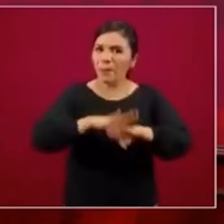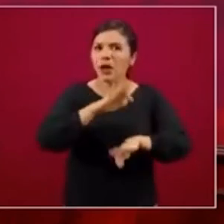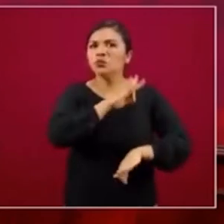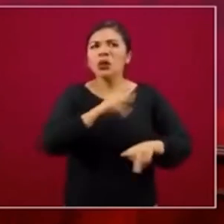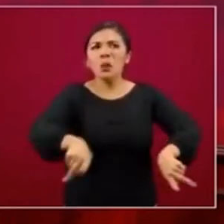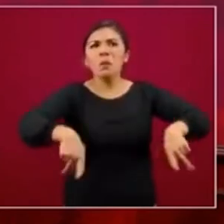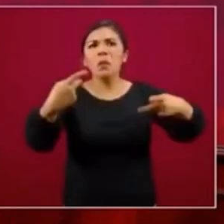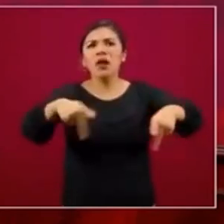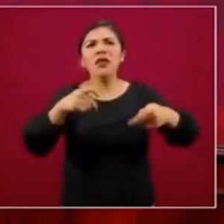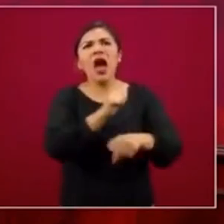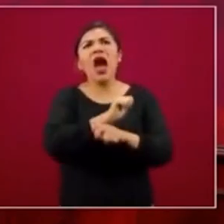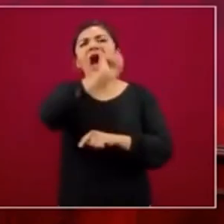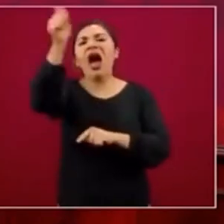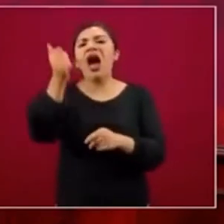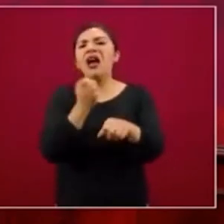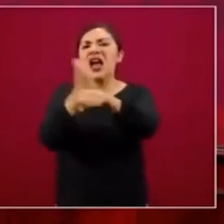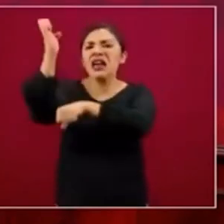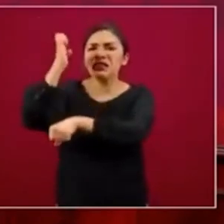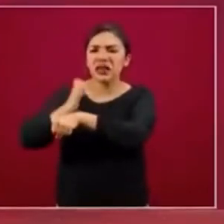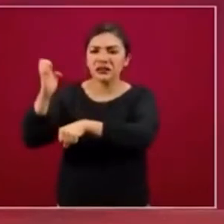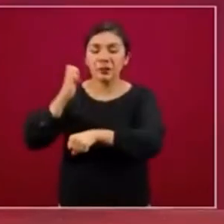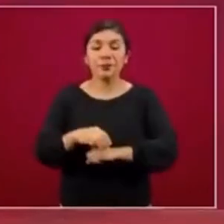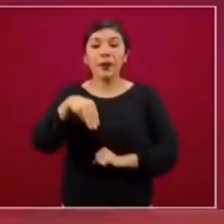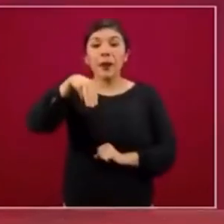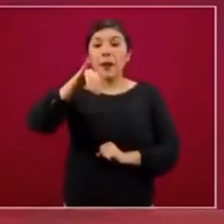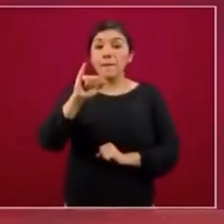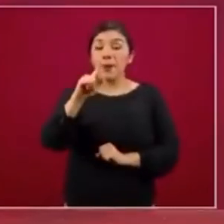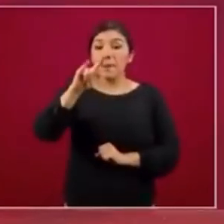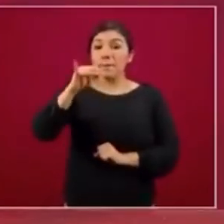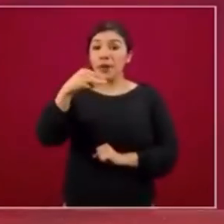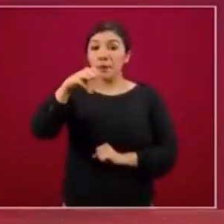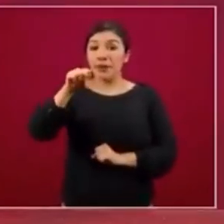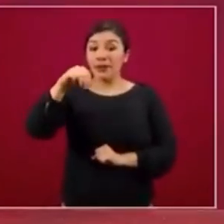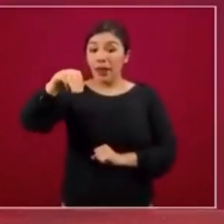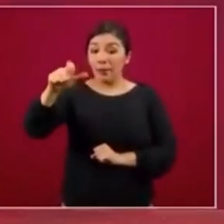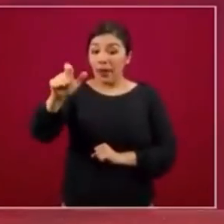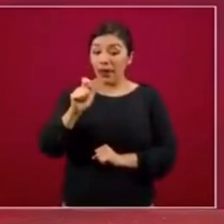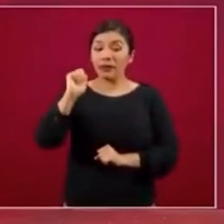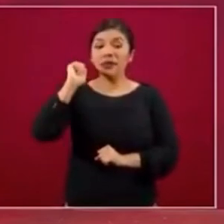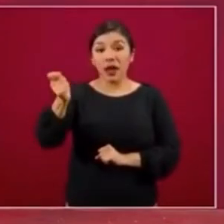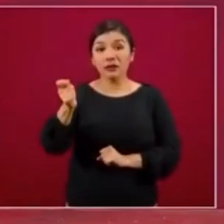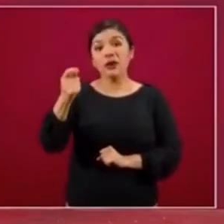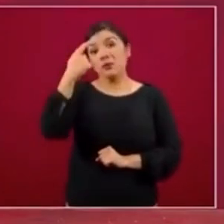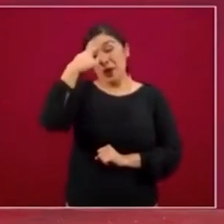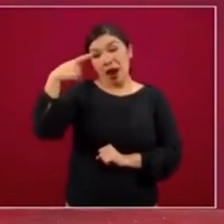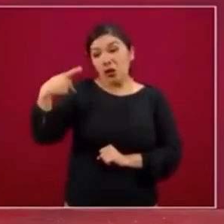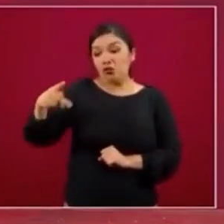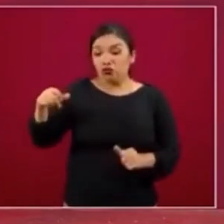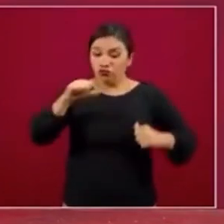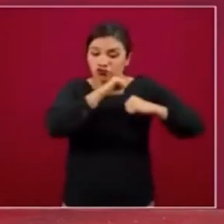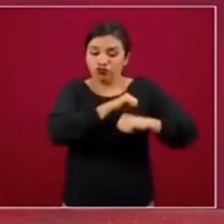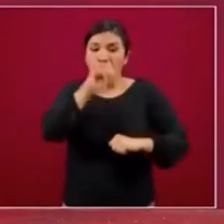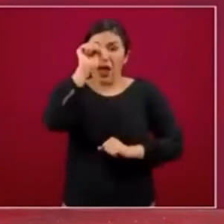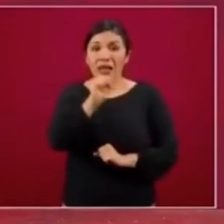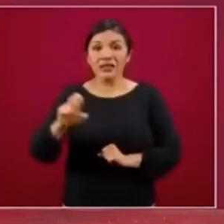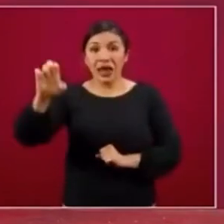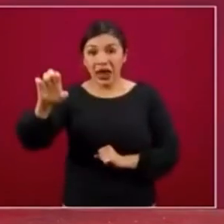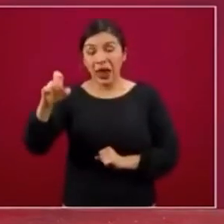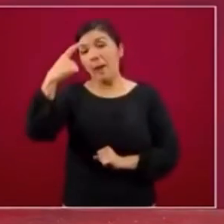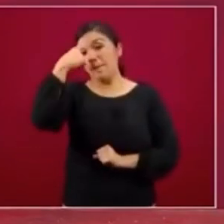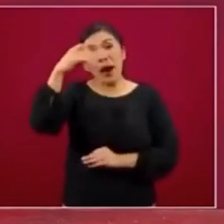La plataforma MIPIM SMX es de la Secretaría de Economía para todas las